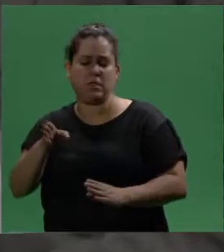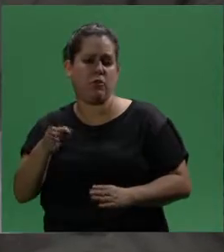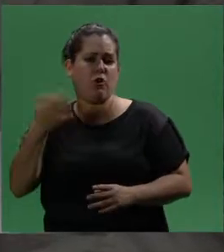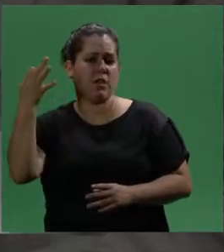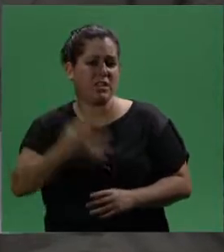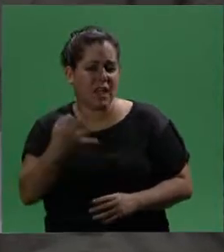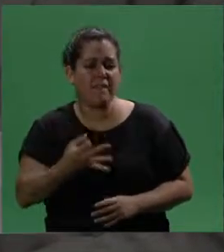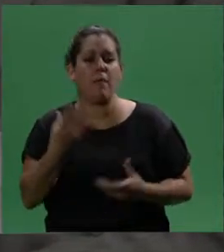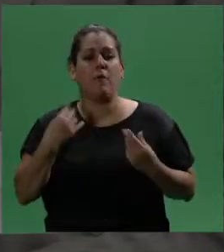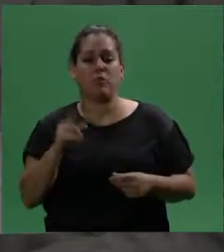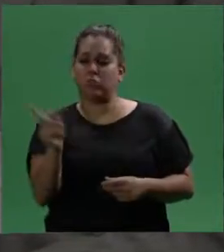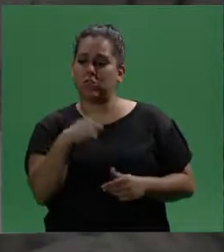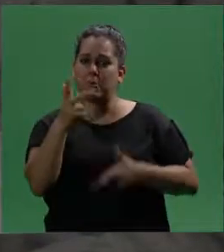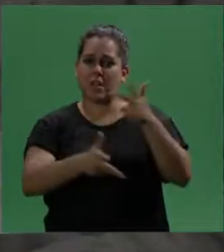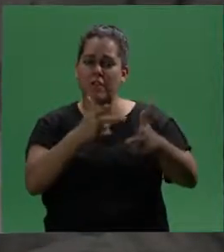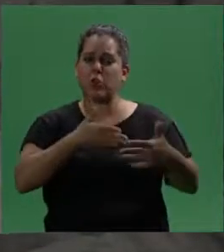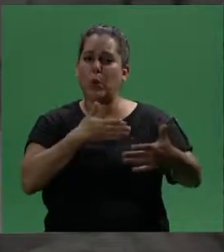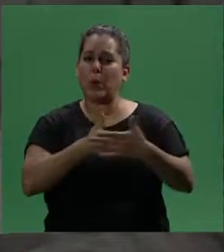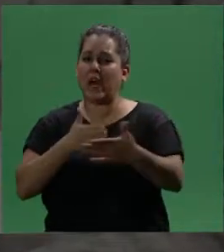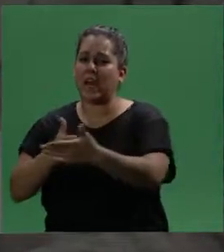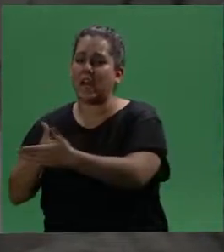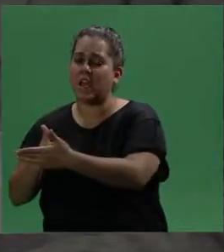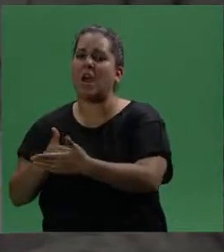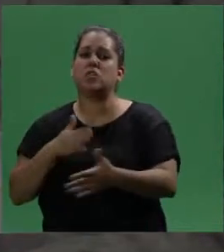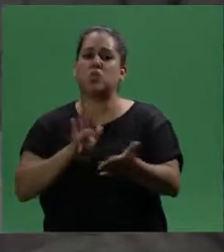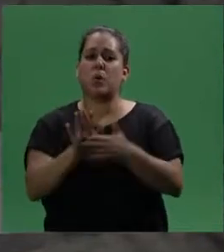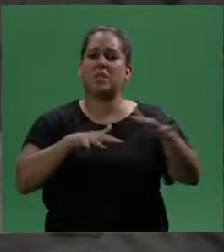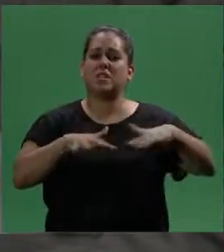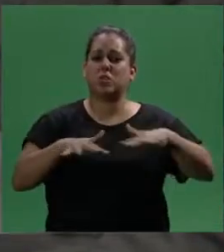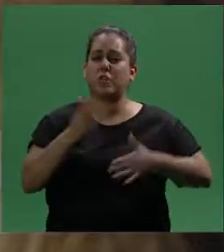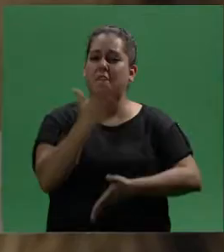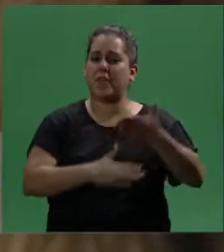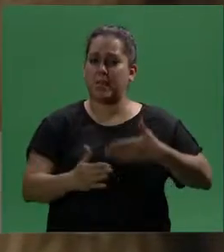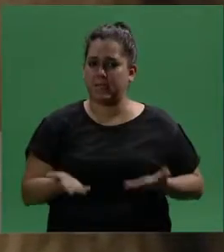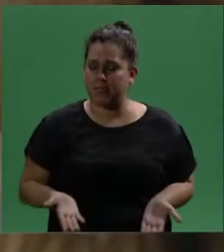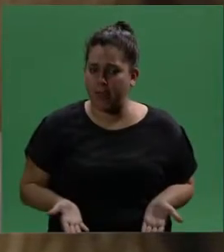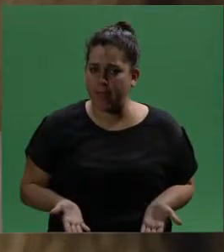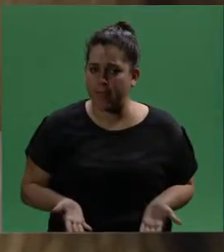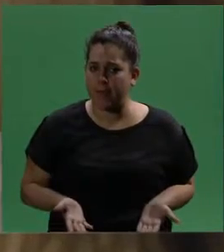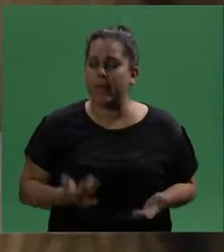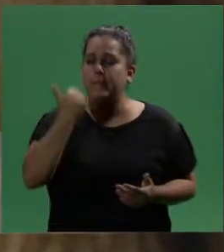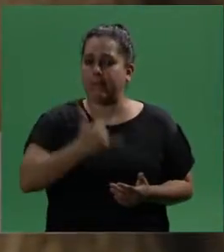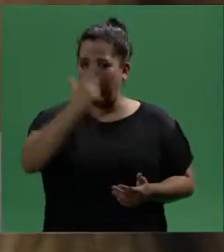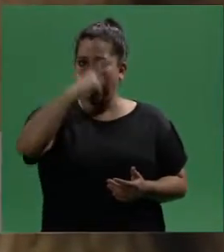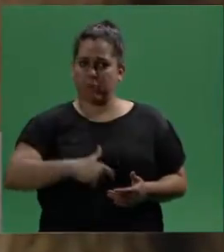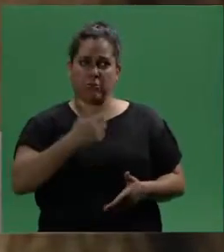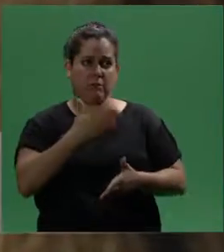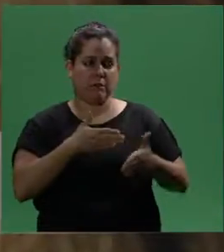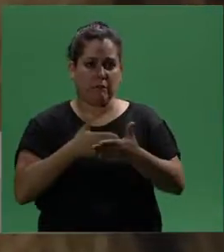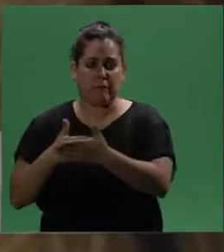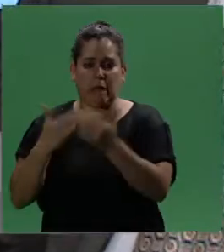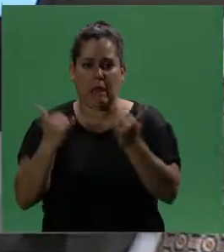y está bien, porque acá estamos hablando de barreras que tienen que ver con la situación de discapacidad que tiene la